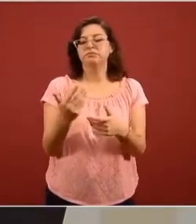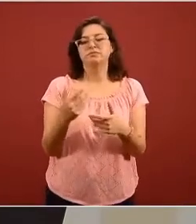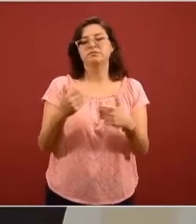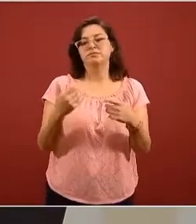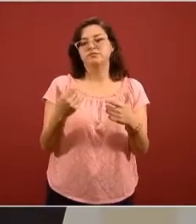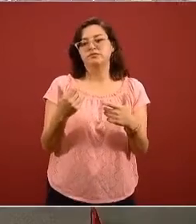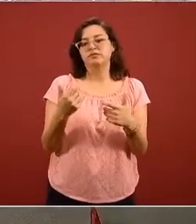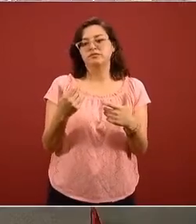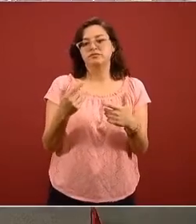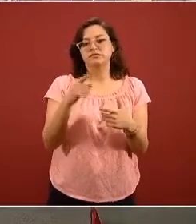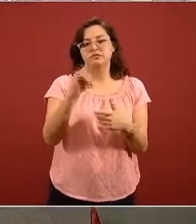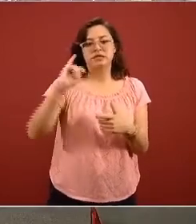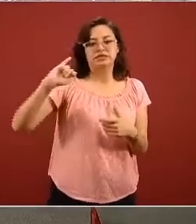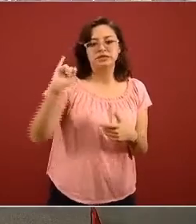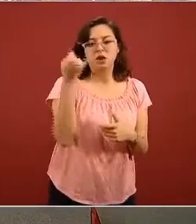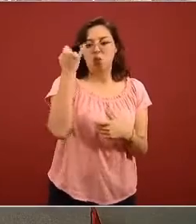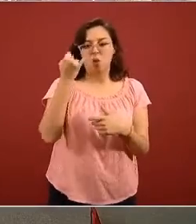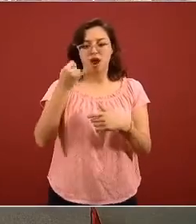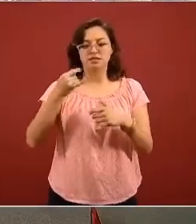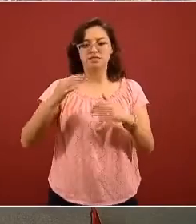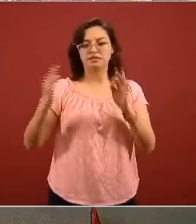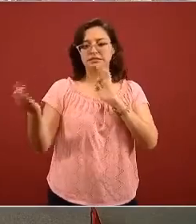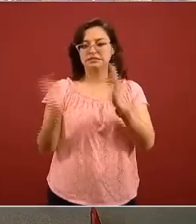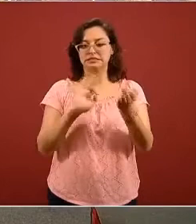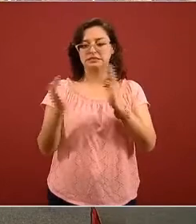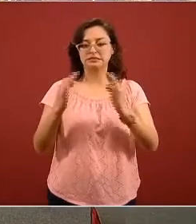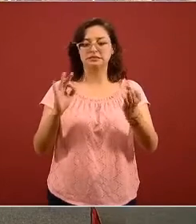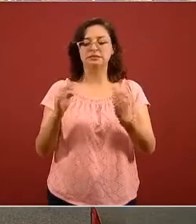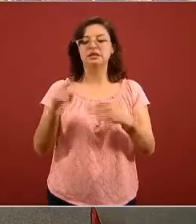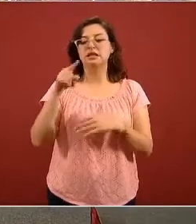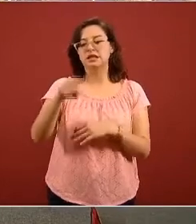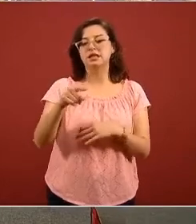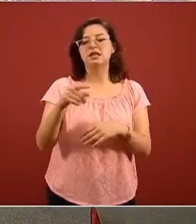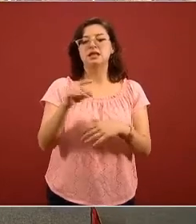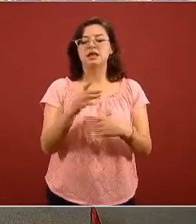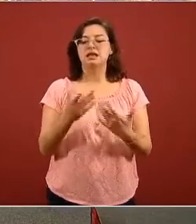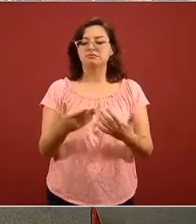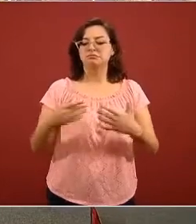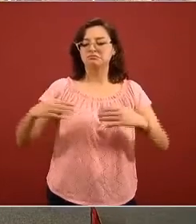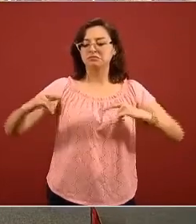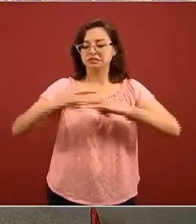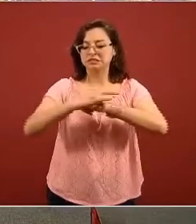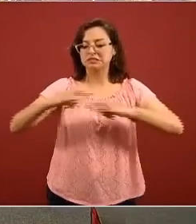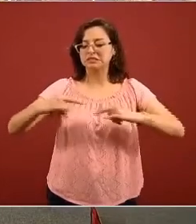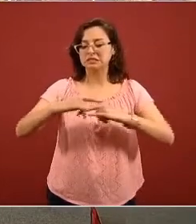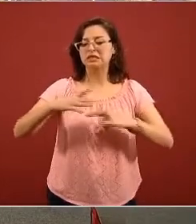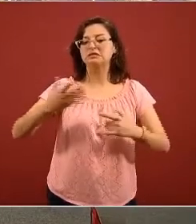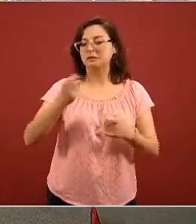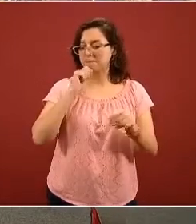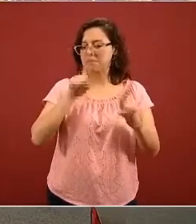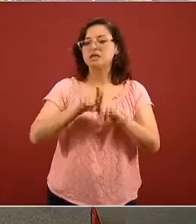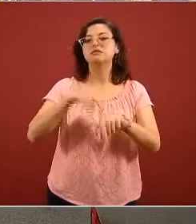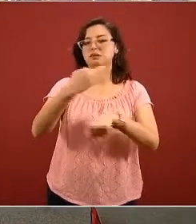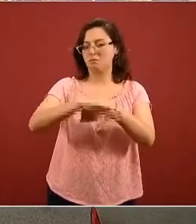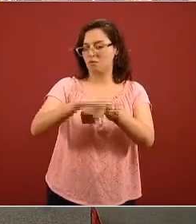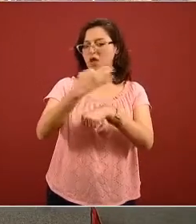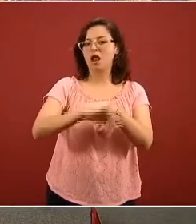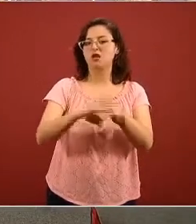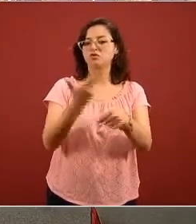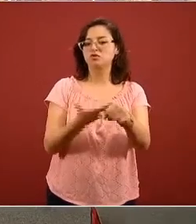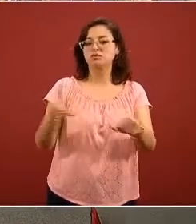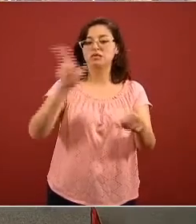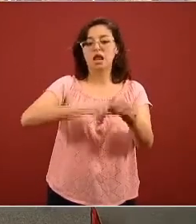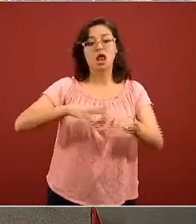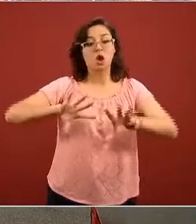cercana a Tijuana hacia la carretera a Ensenada donde también va a haber una unidad temporal entonces el